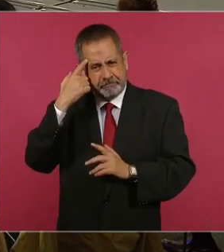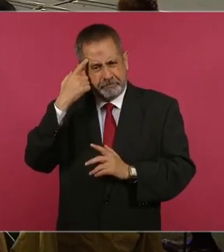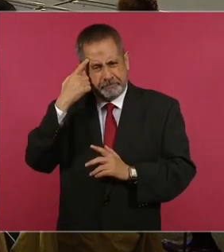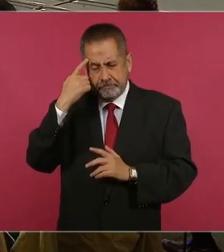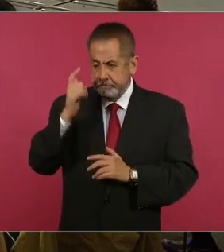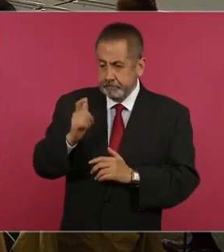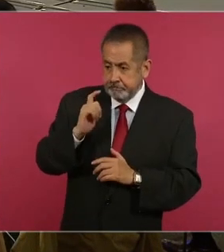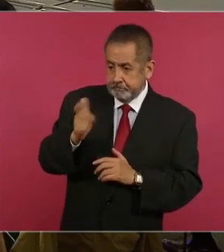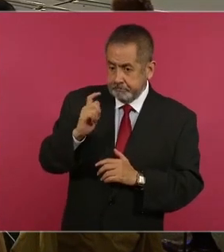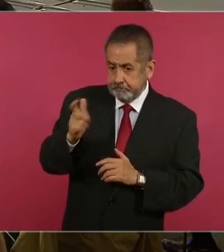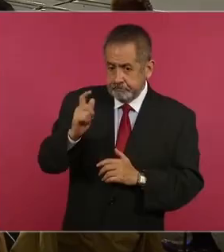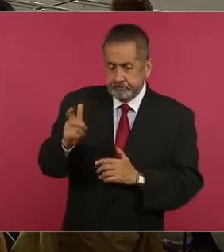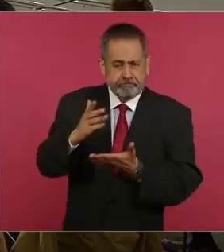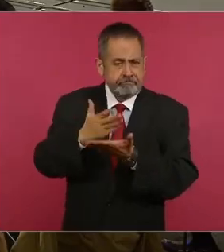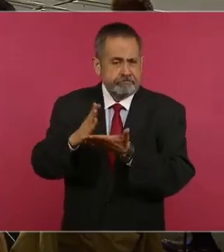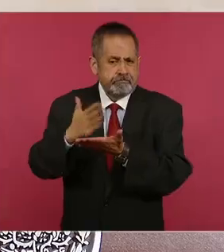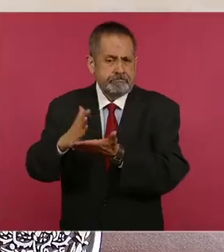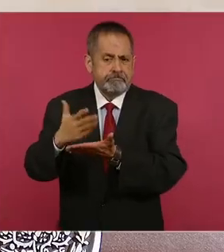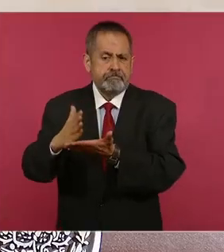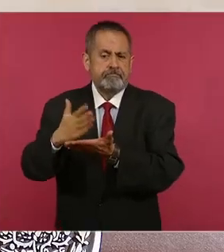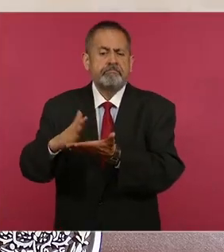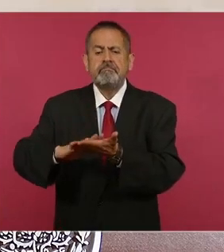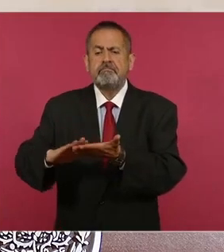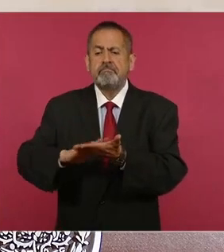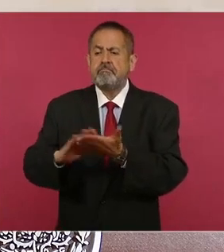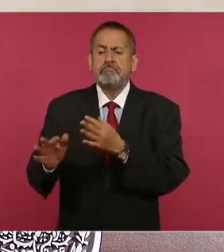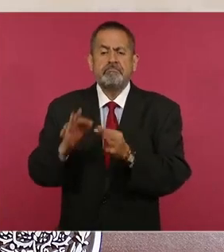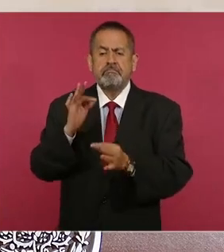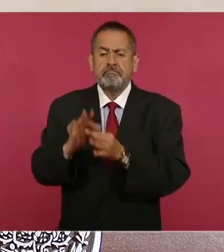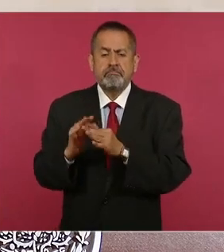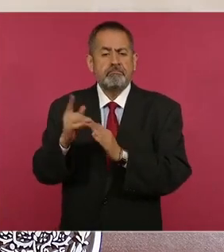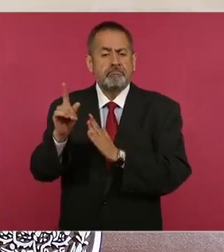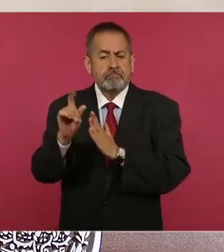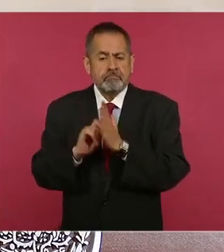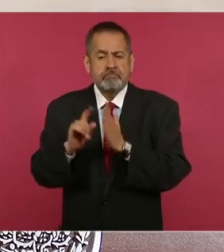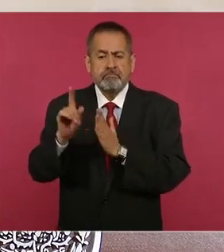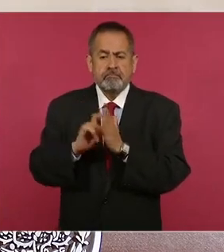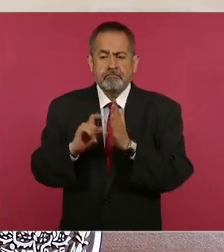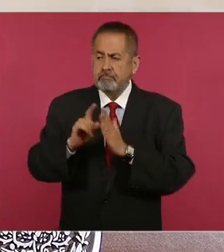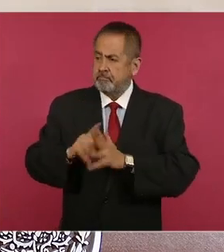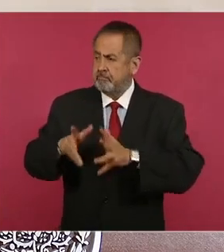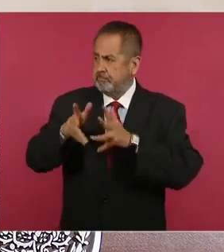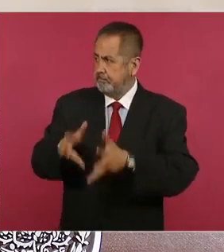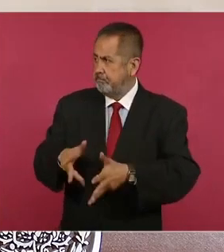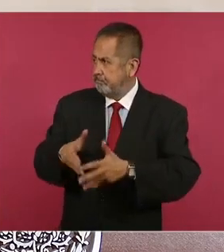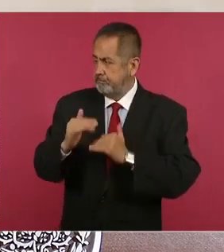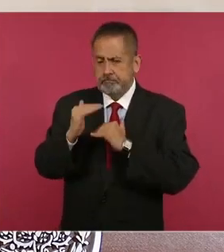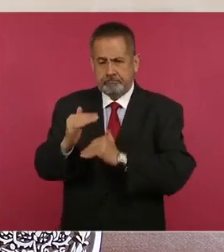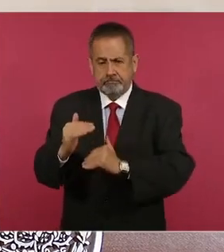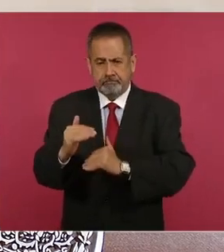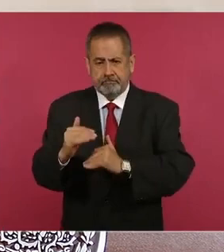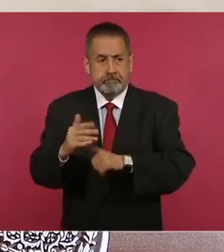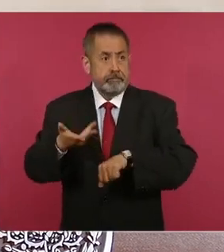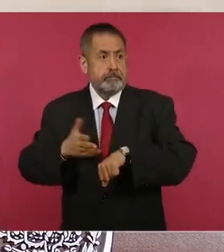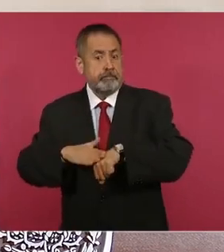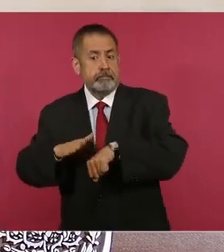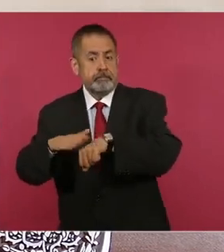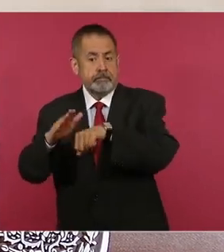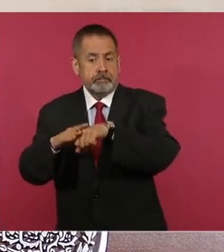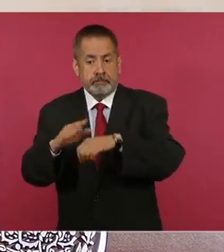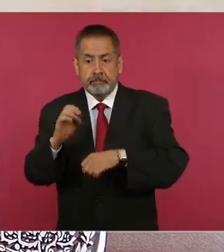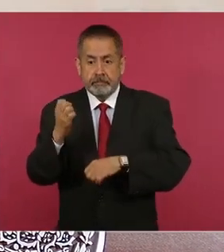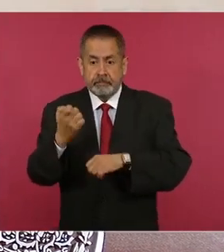crédito, se organizan y así van pagando con una mensualidad congelada que ya no sube, ya no están con el Jesús en la boca cada enero.